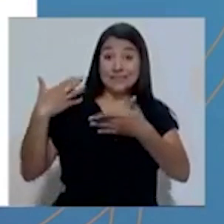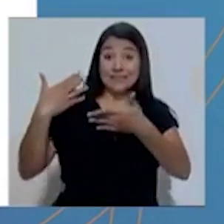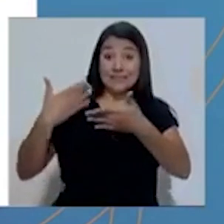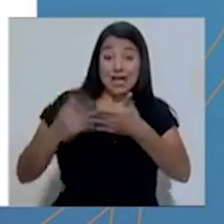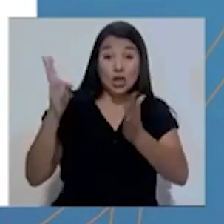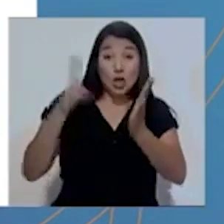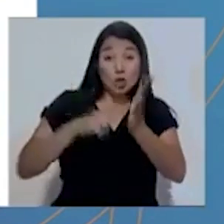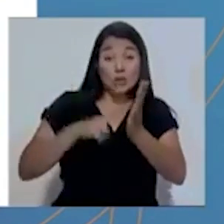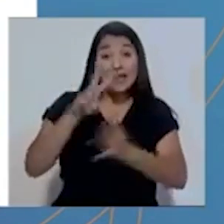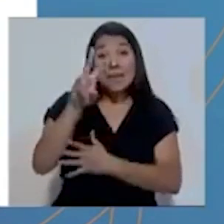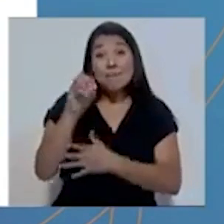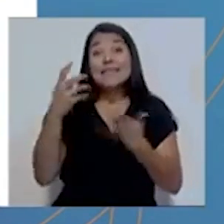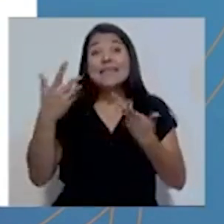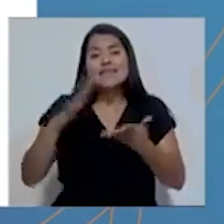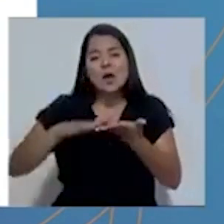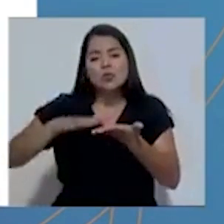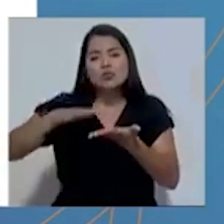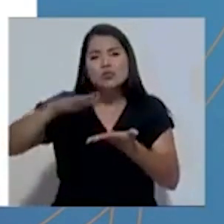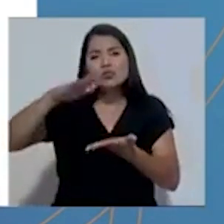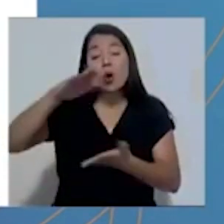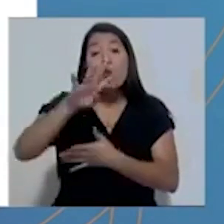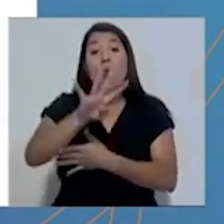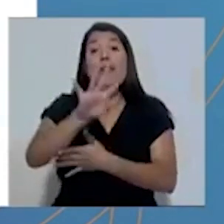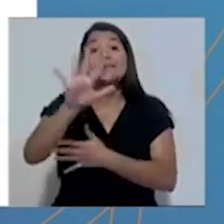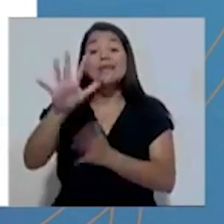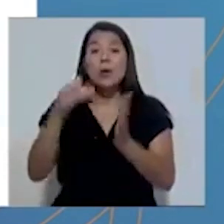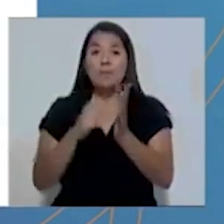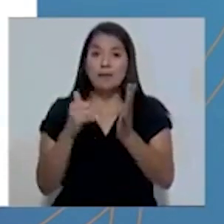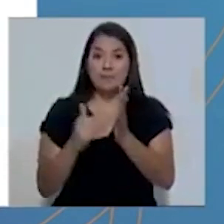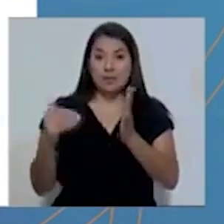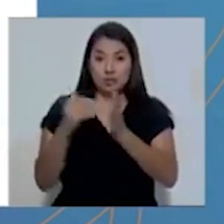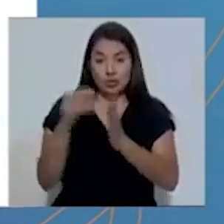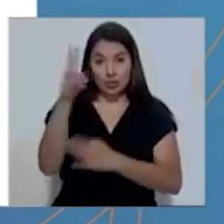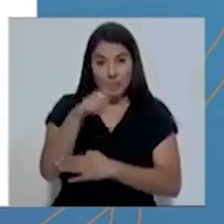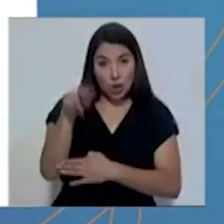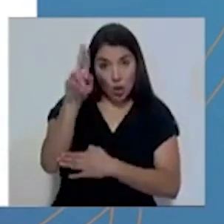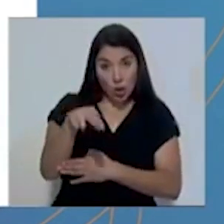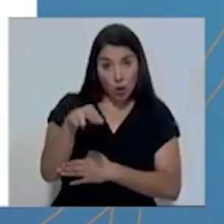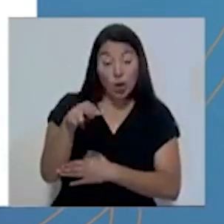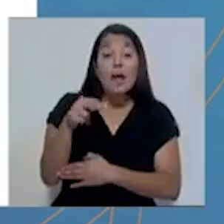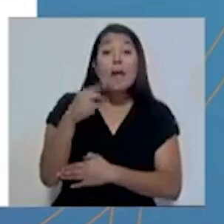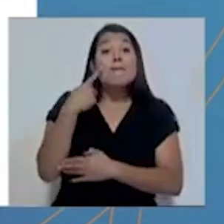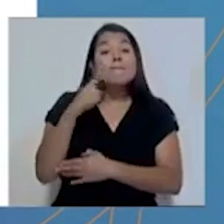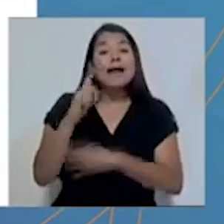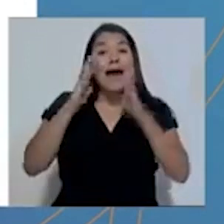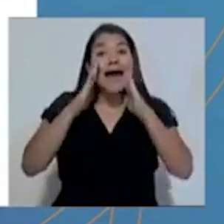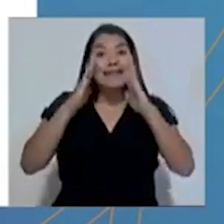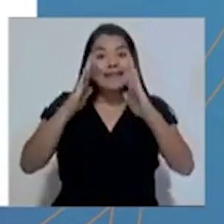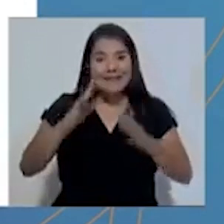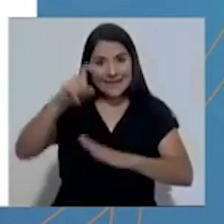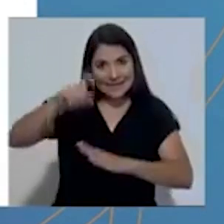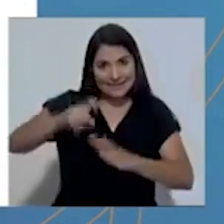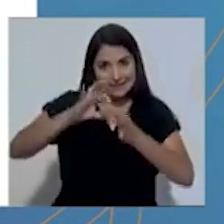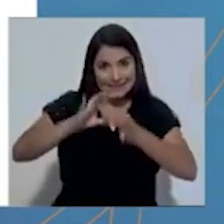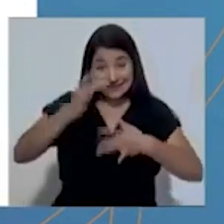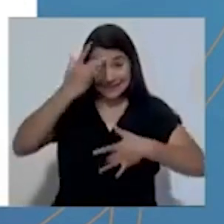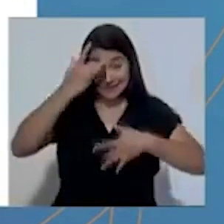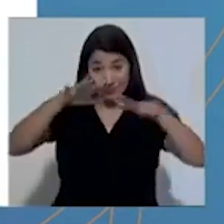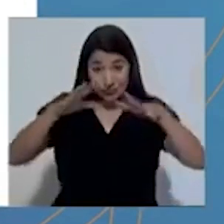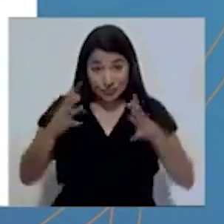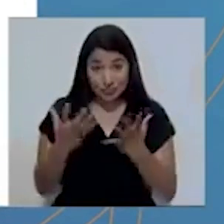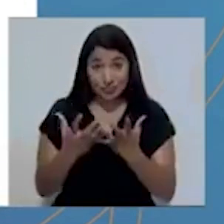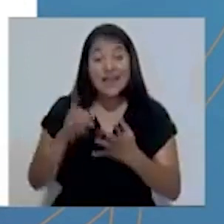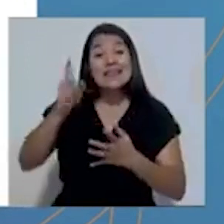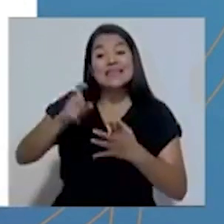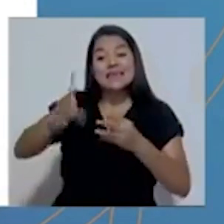45 mil millones de colones. Producto de las necesidades de la atención de la pandemia, fue necesario reforzar el fondo